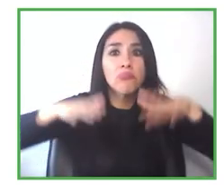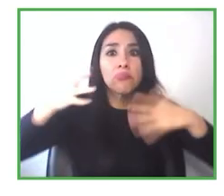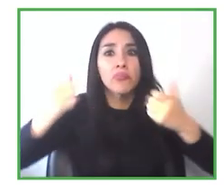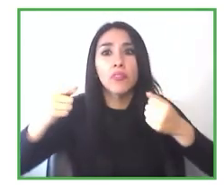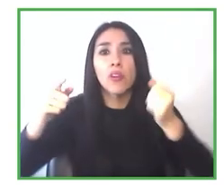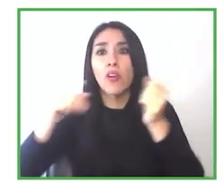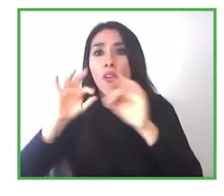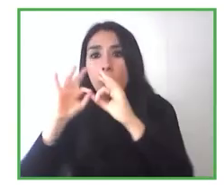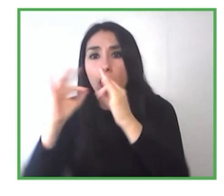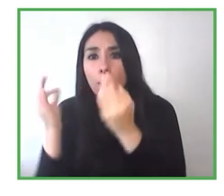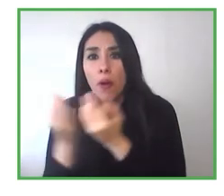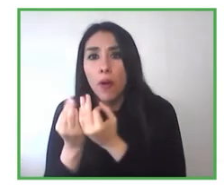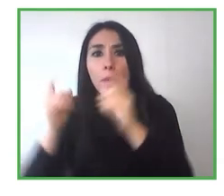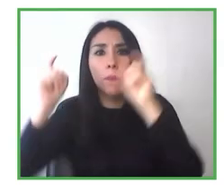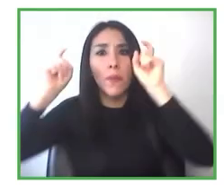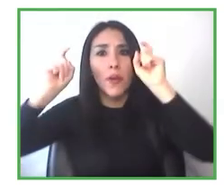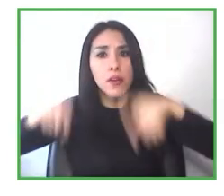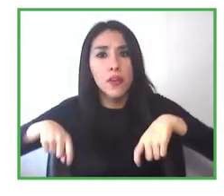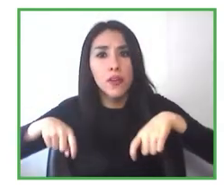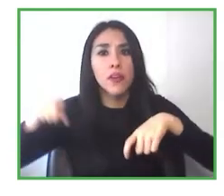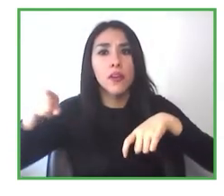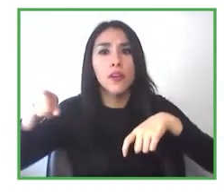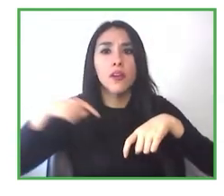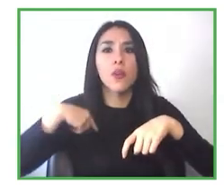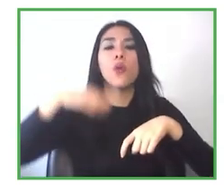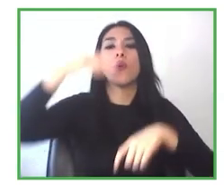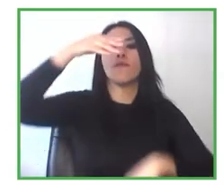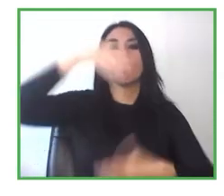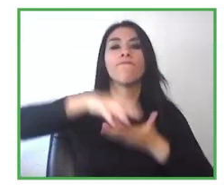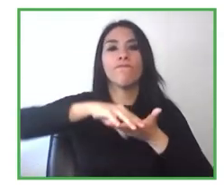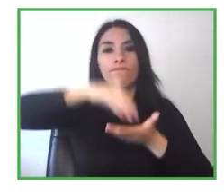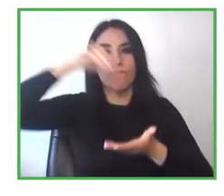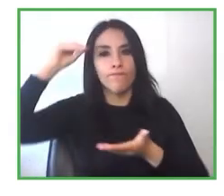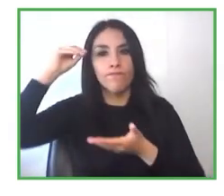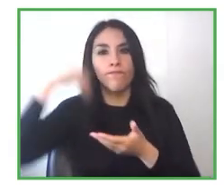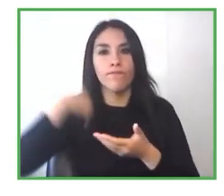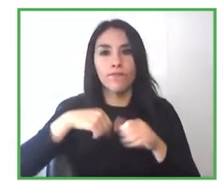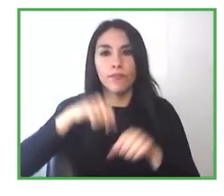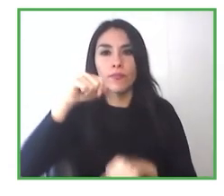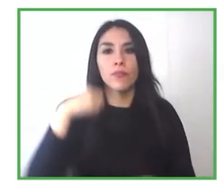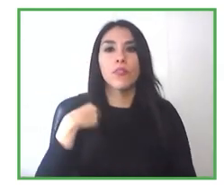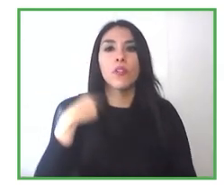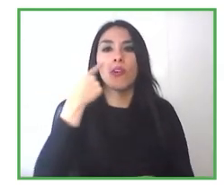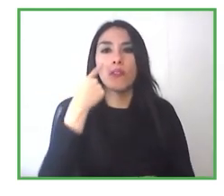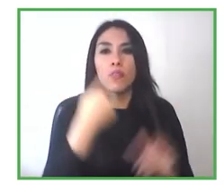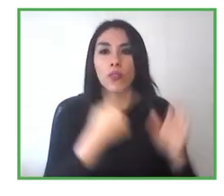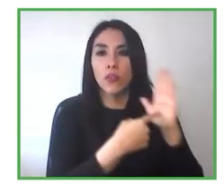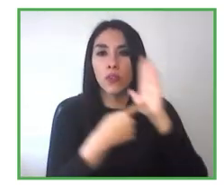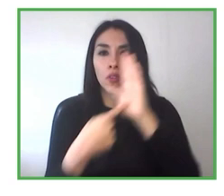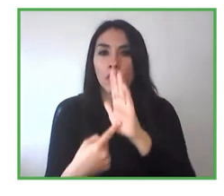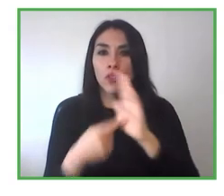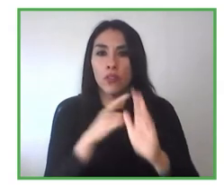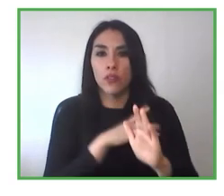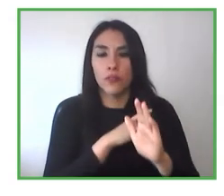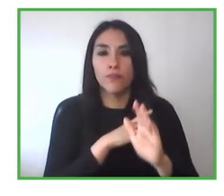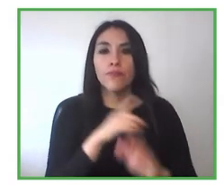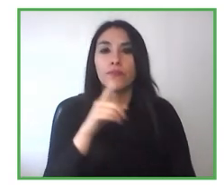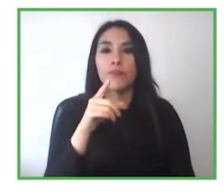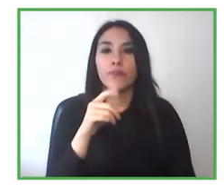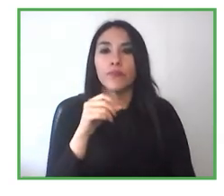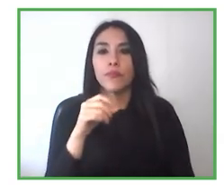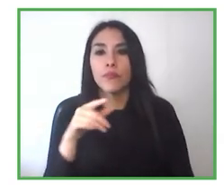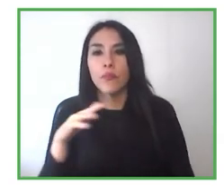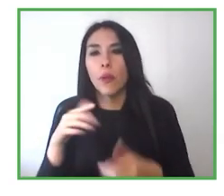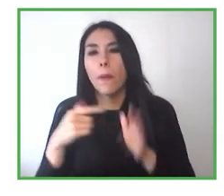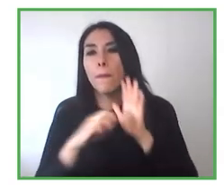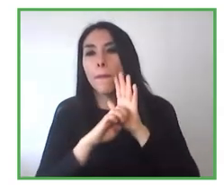señas, así que, los invito a conocer también más, de Chile Valora, de los ejemplos, de la Municipalidad de Providencia, y